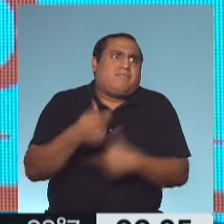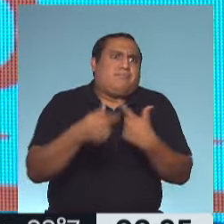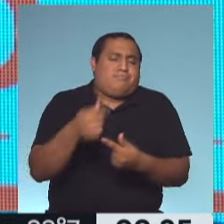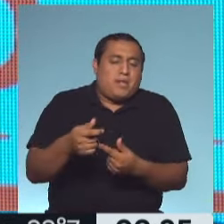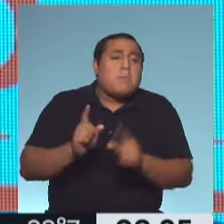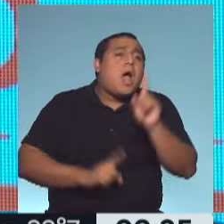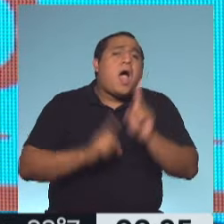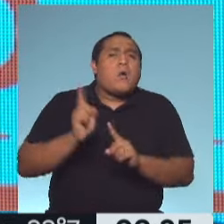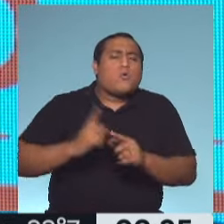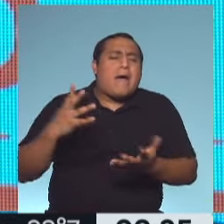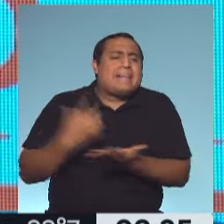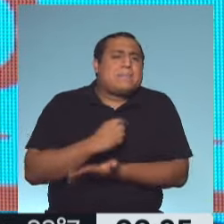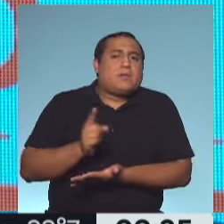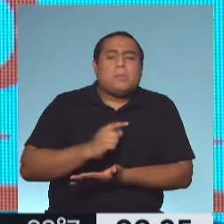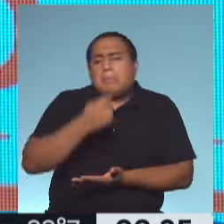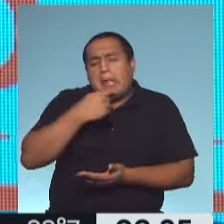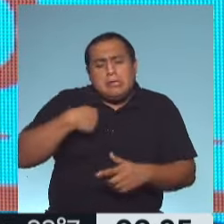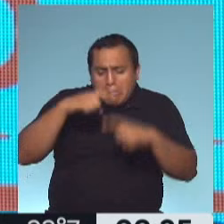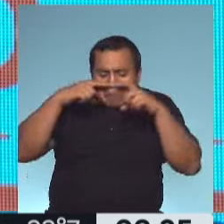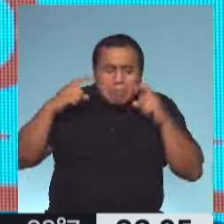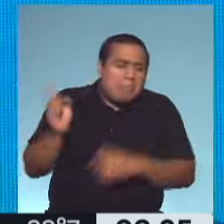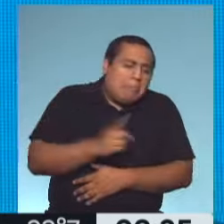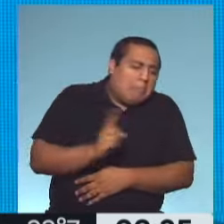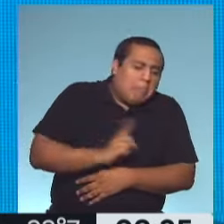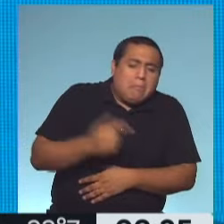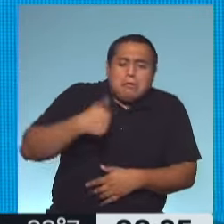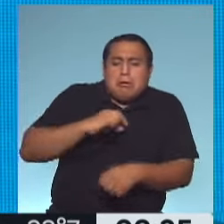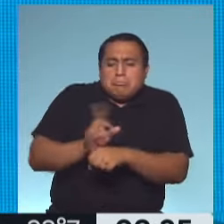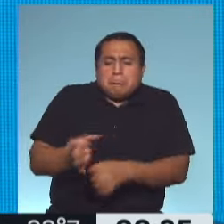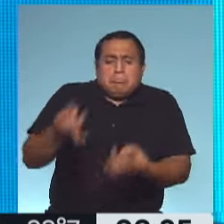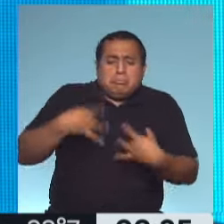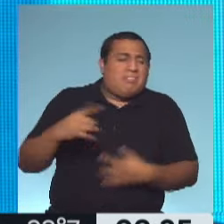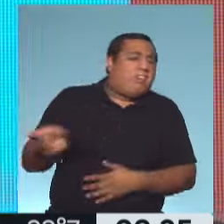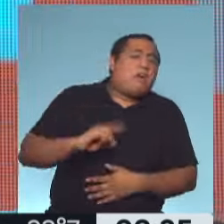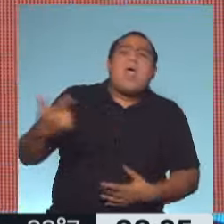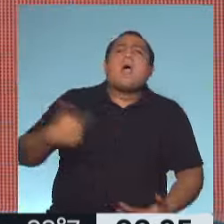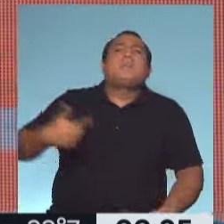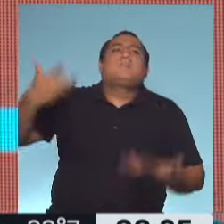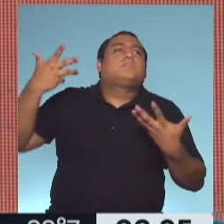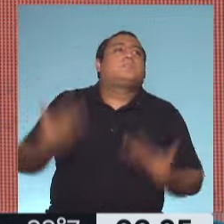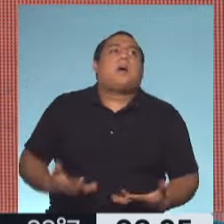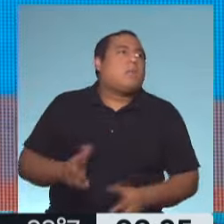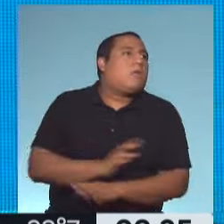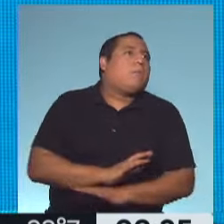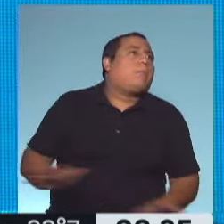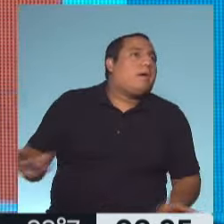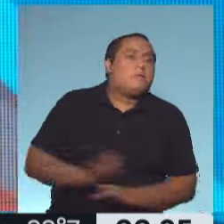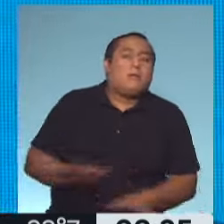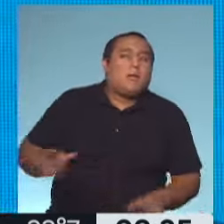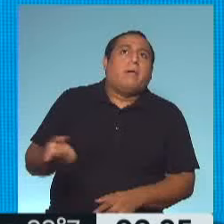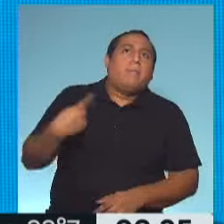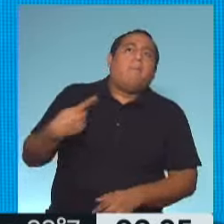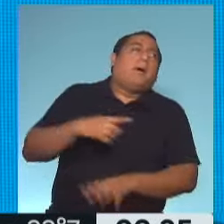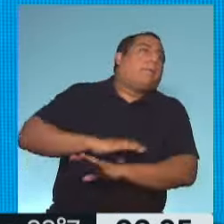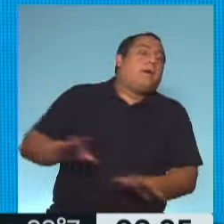niegan, con quienes dicen yo no uso tapabocas porque total yo no me voy a contagiar? Estoy cansado de que me limiten. Se entiende